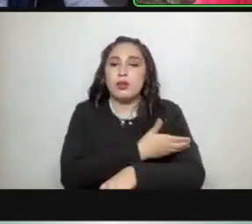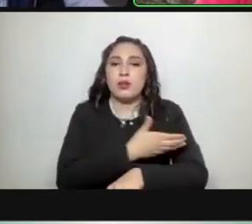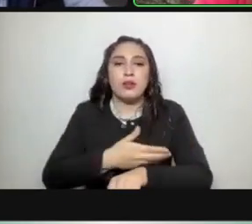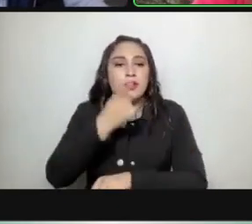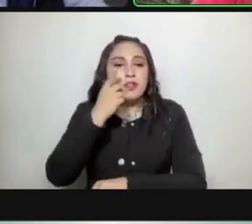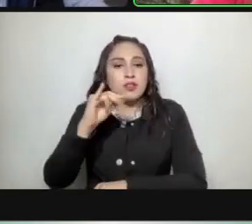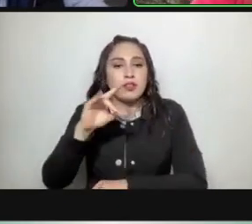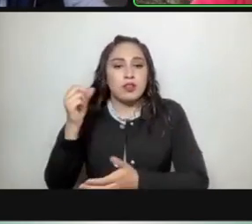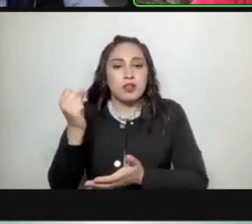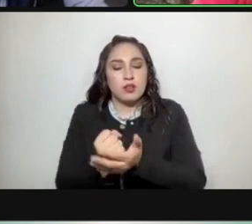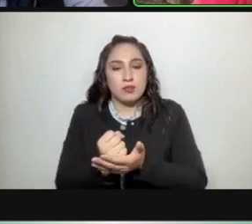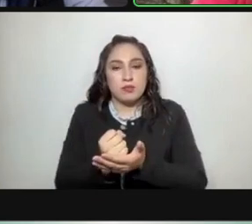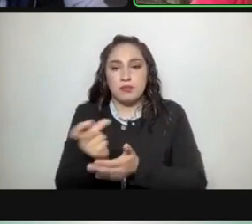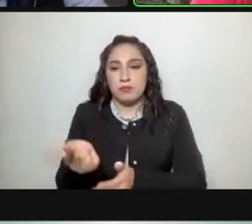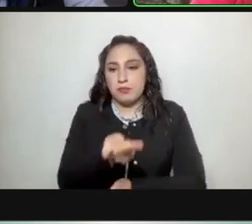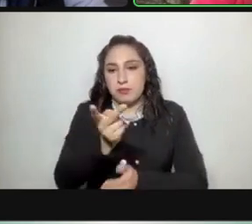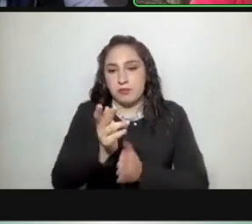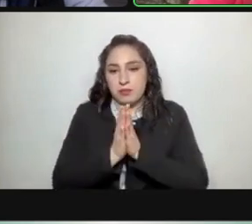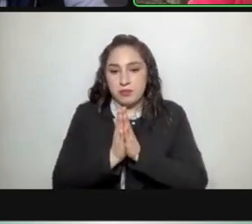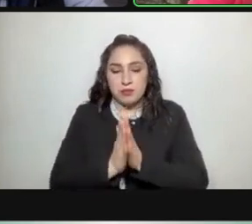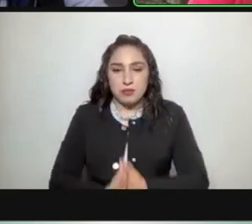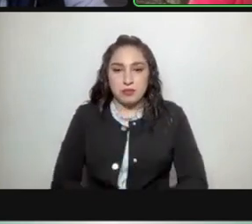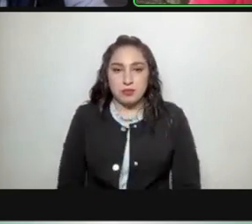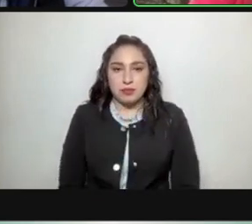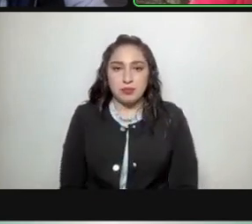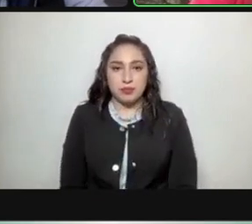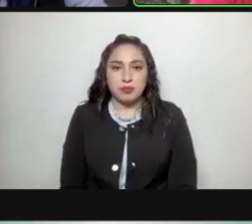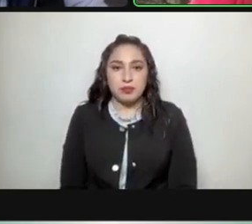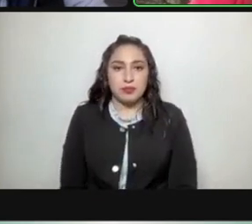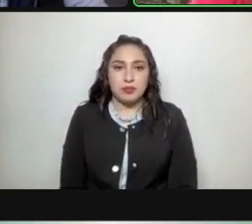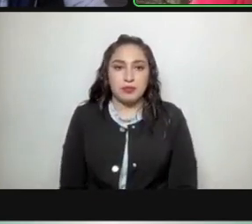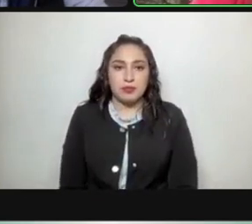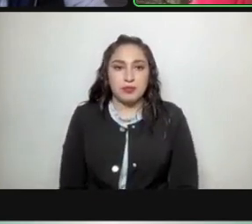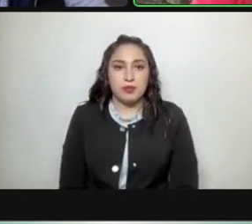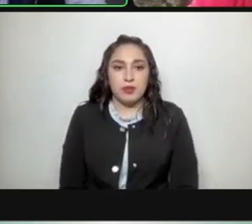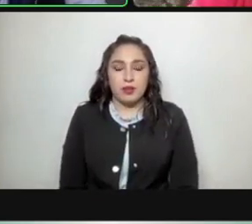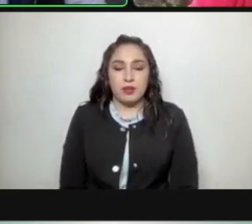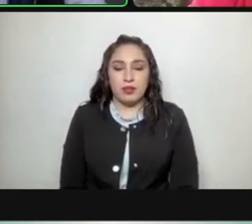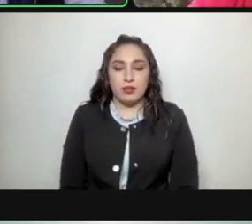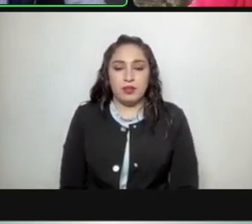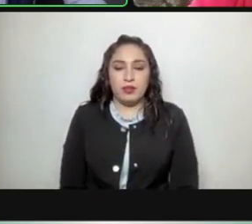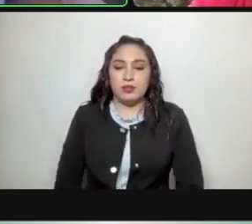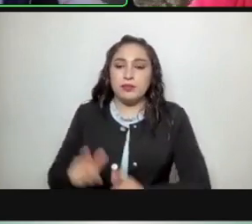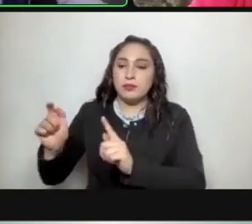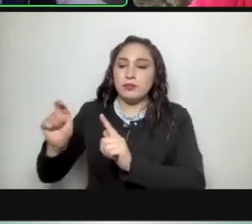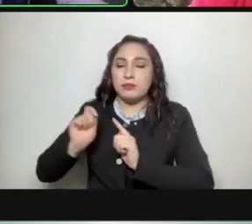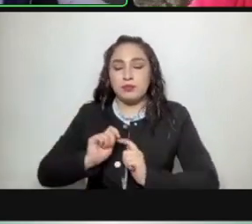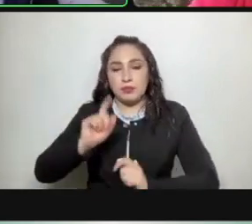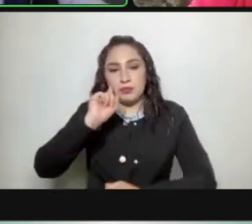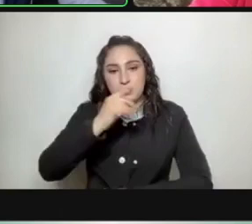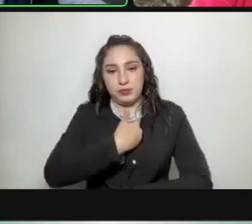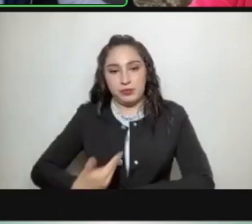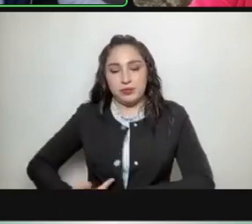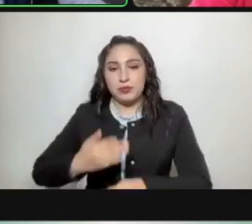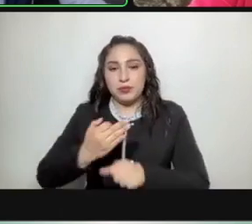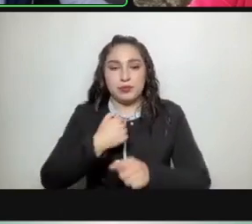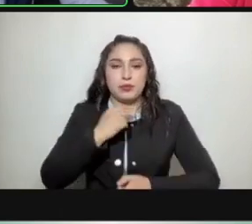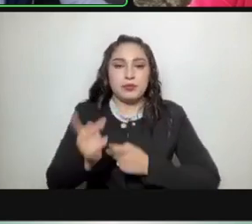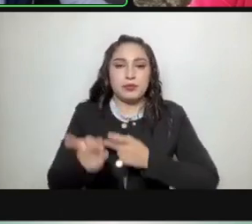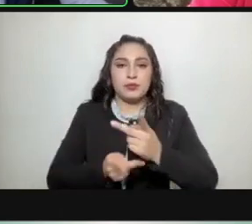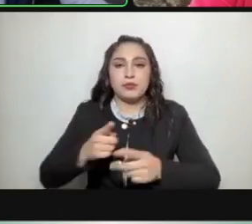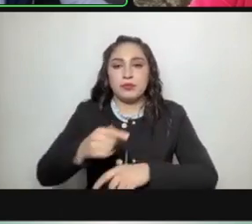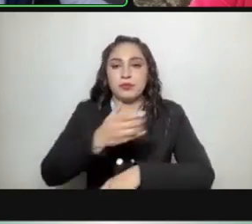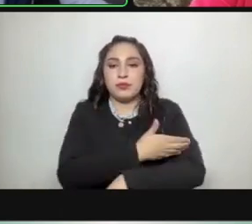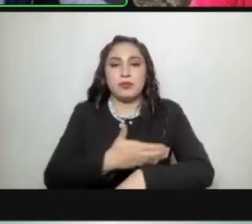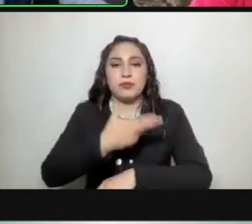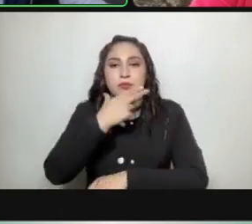y será sometida directamente a votación. Por instrucciones de la presidencia se somete a votación el acta